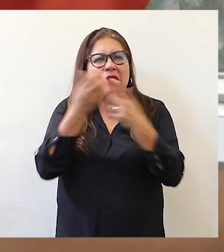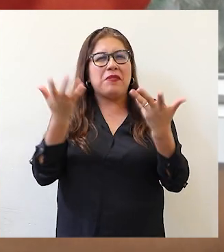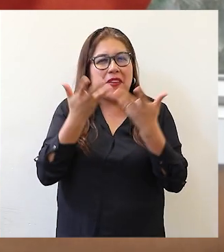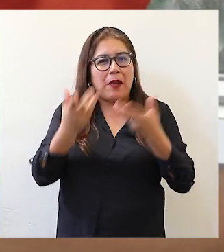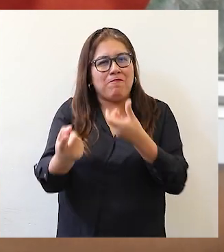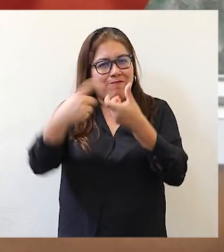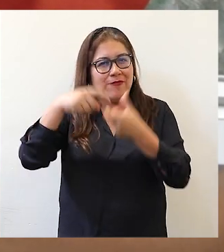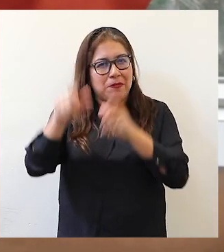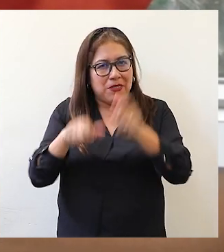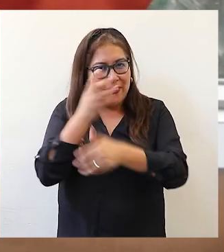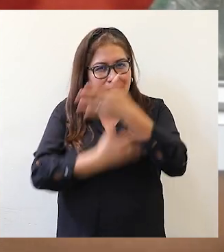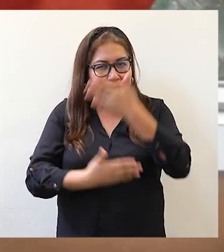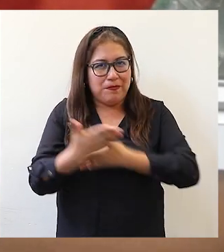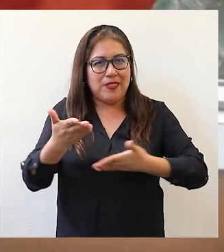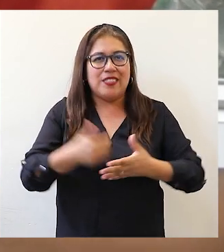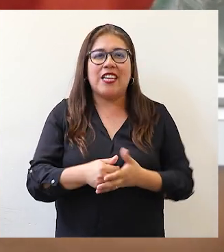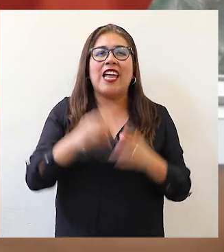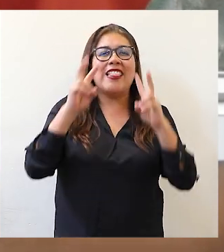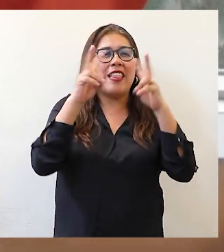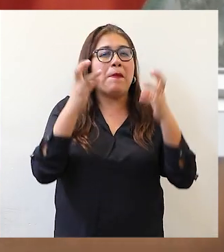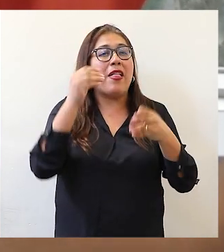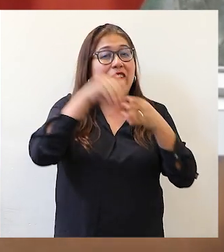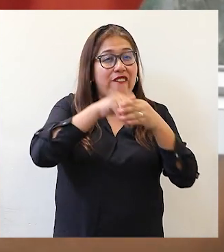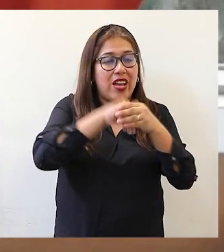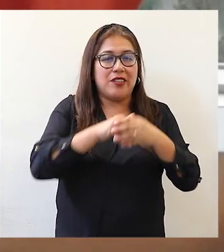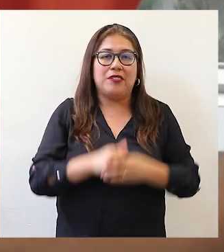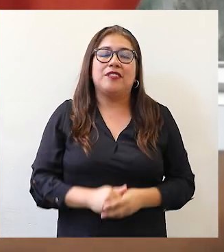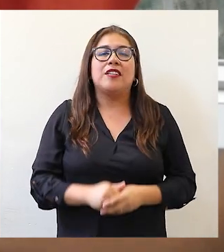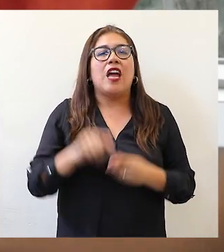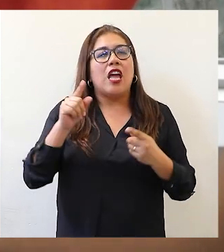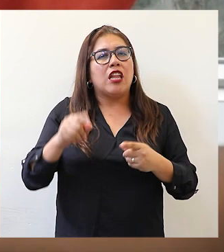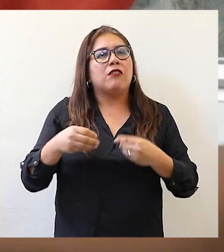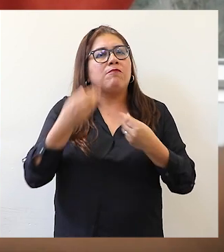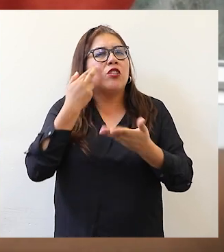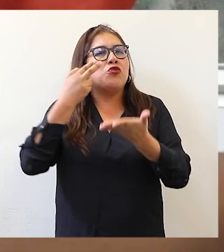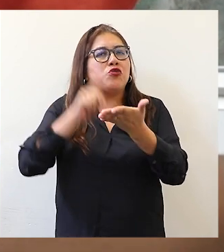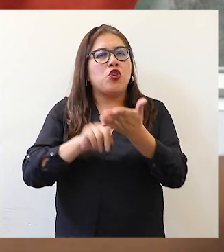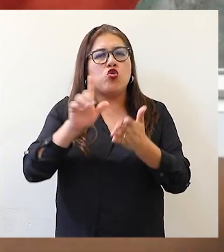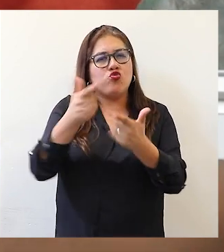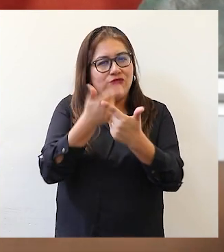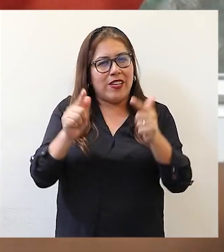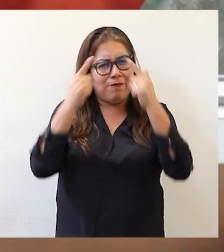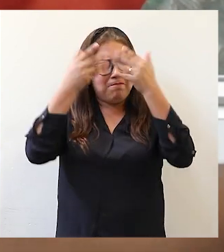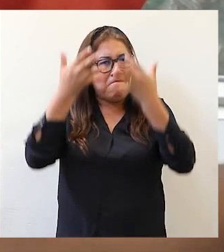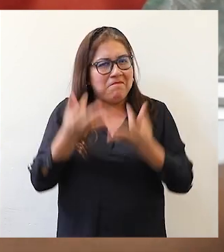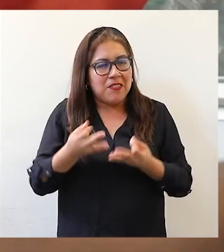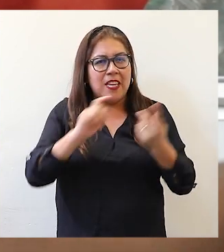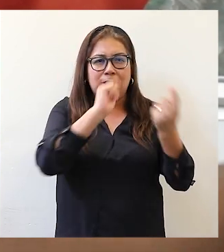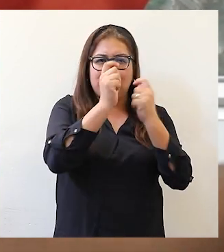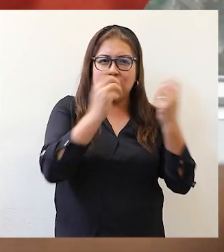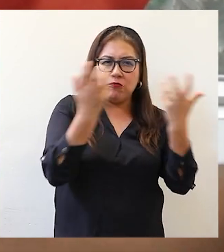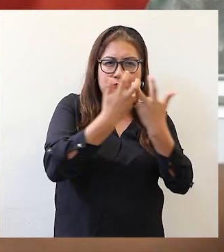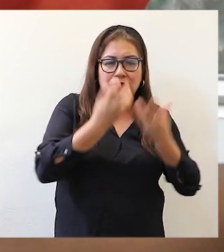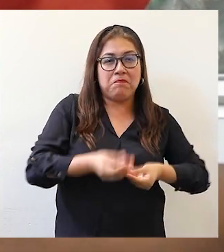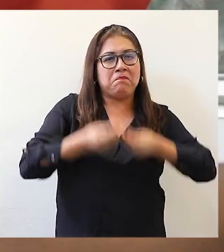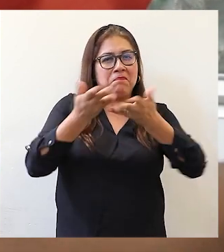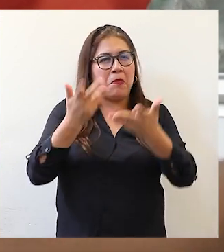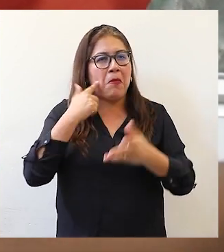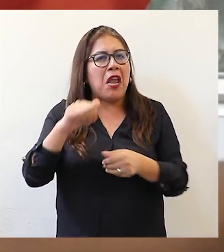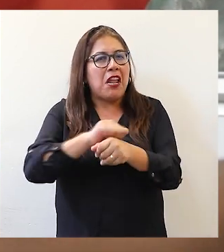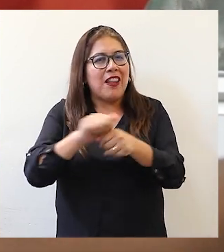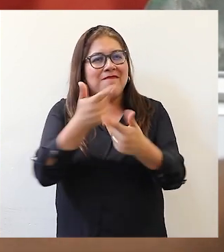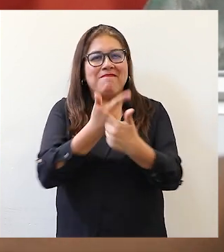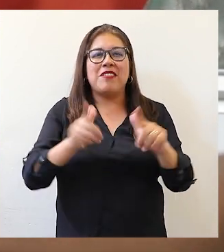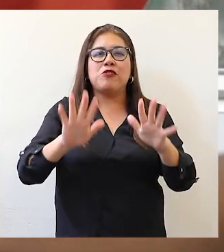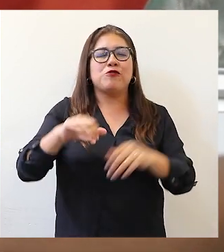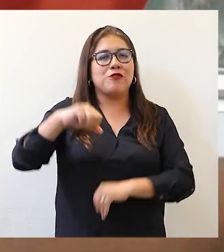con discapacidad en las actividades financieras, sobre todo reconociendo su capacidad jurídica y dándole los ajustes razonables para que